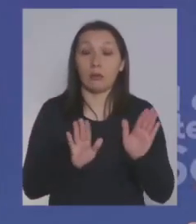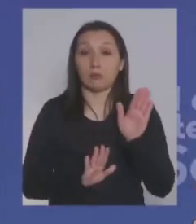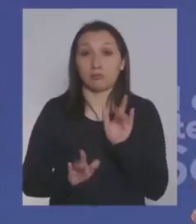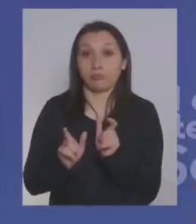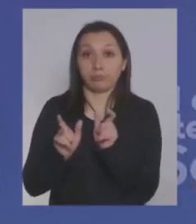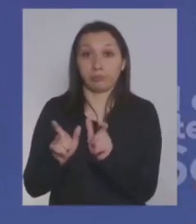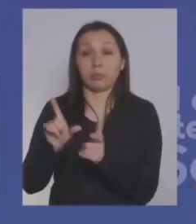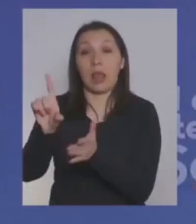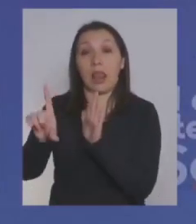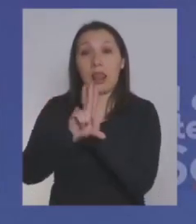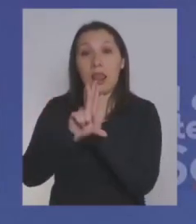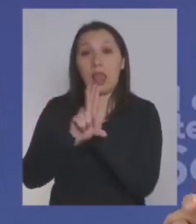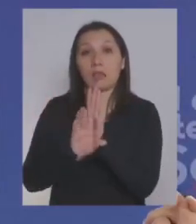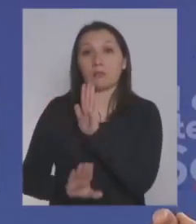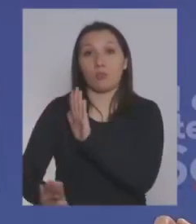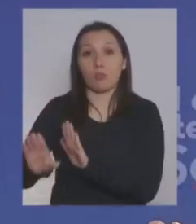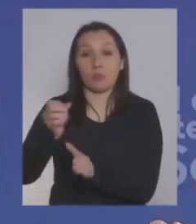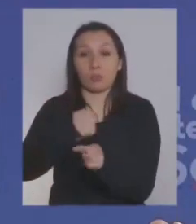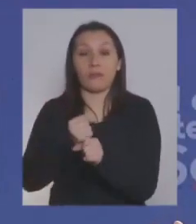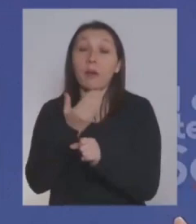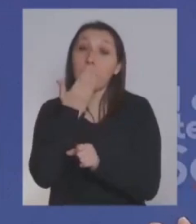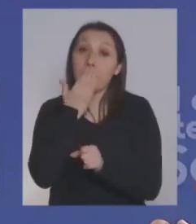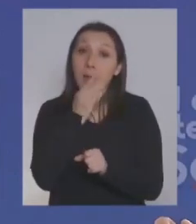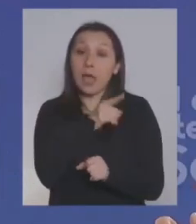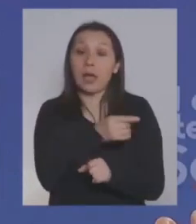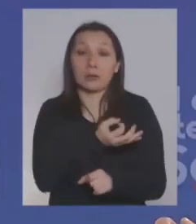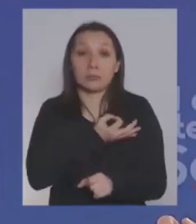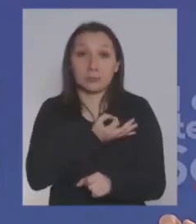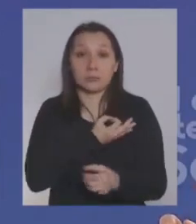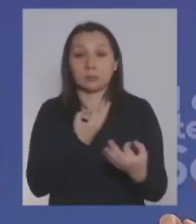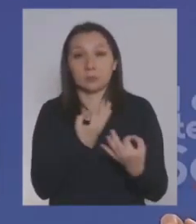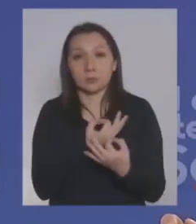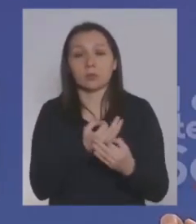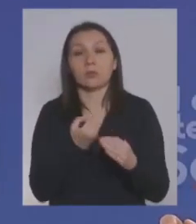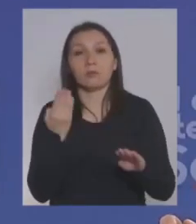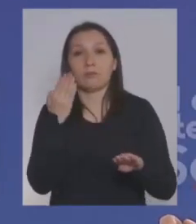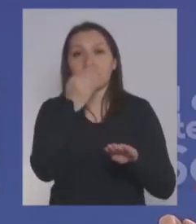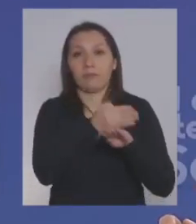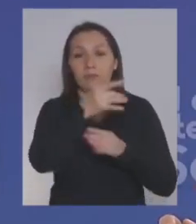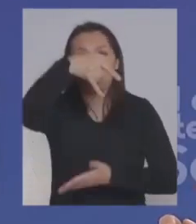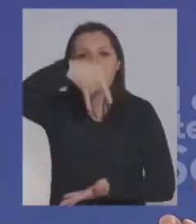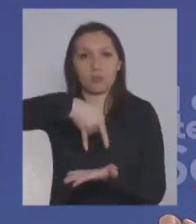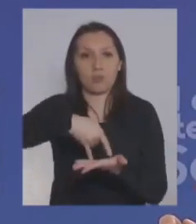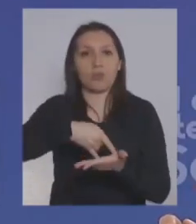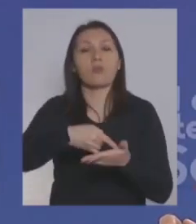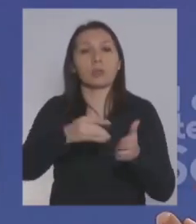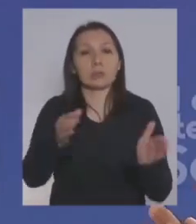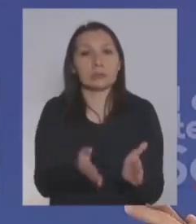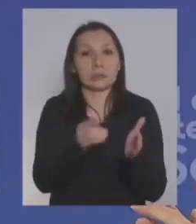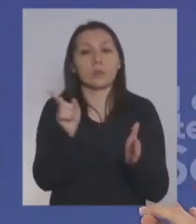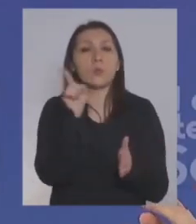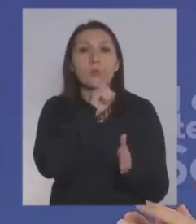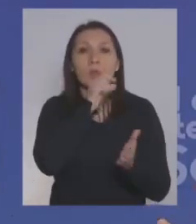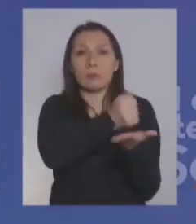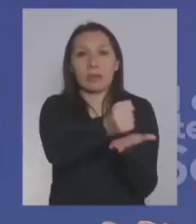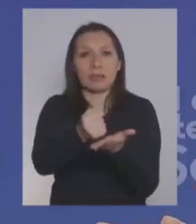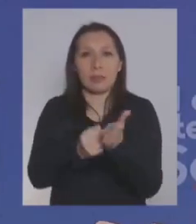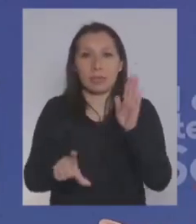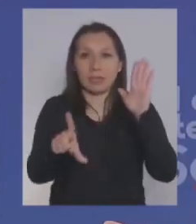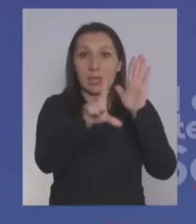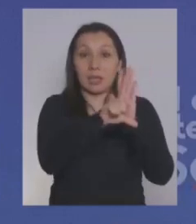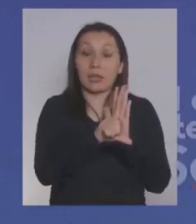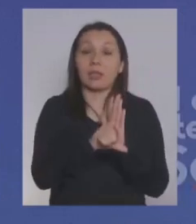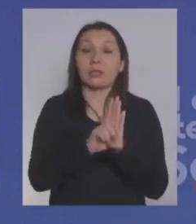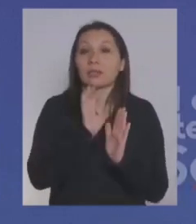que se ha dado con la ley de protección del empleo, con la mejora que la ministra ahora va a ir al Congreso para poder sacar adelante este último trámite de la ley.